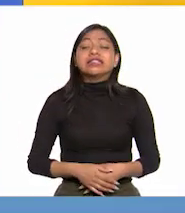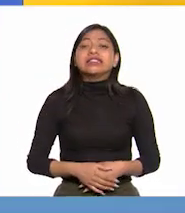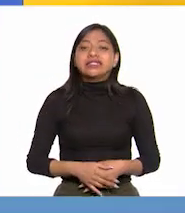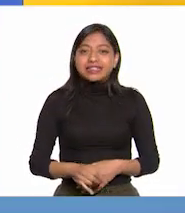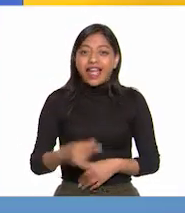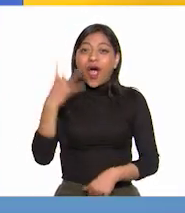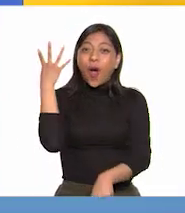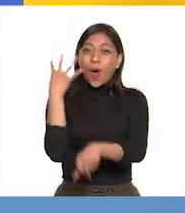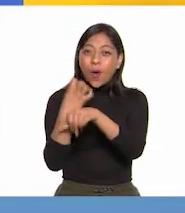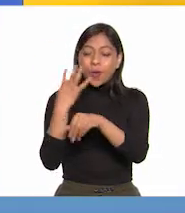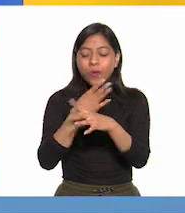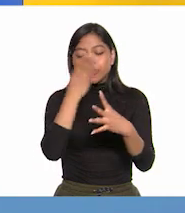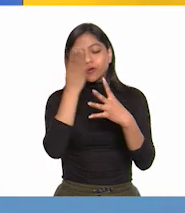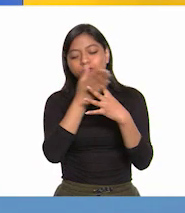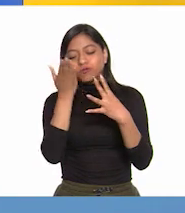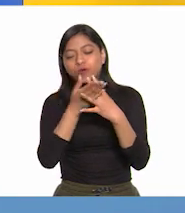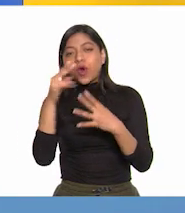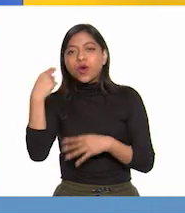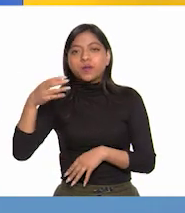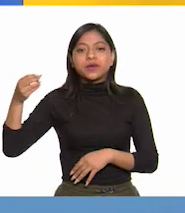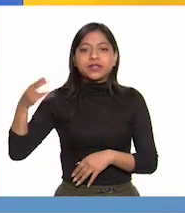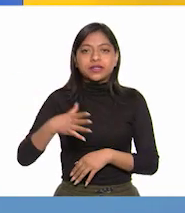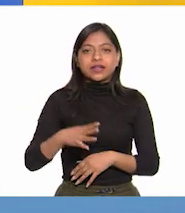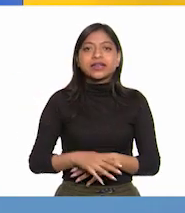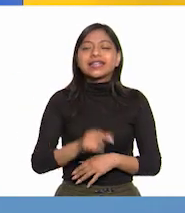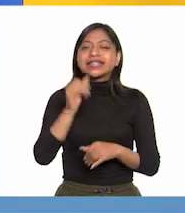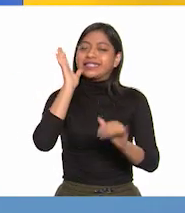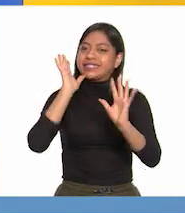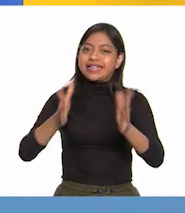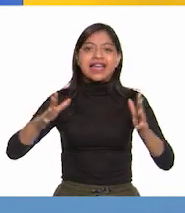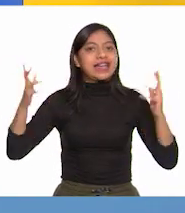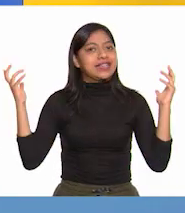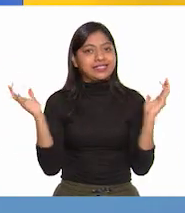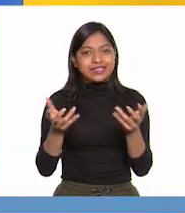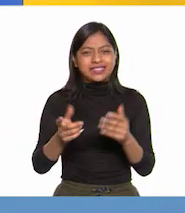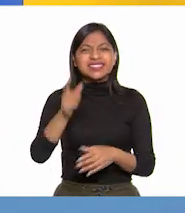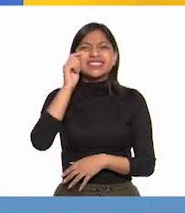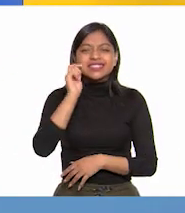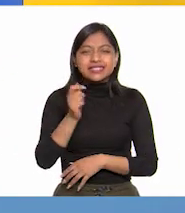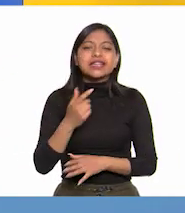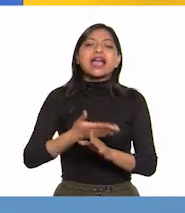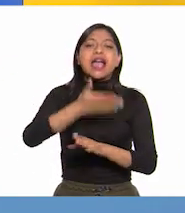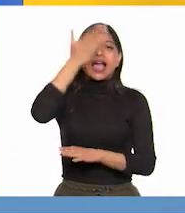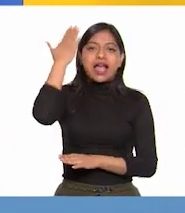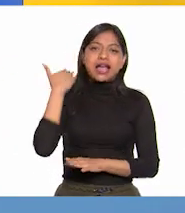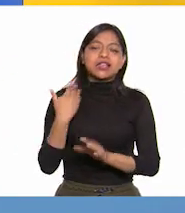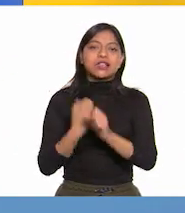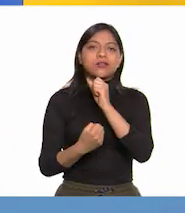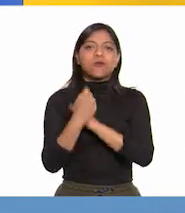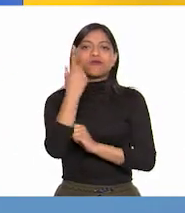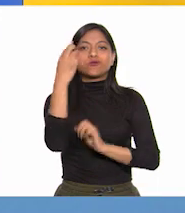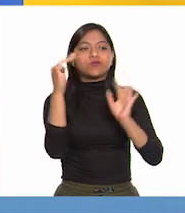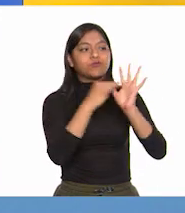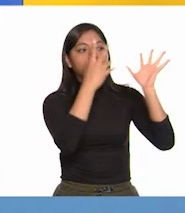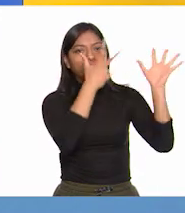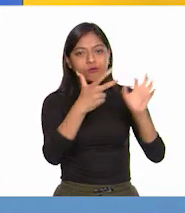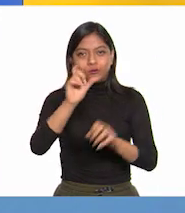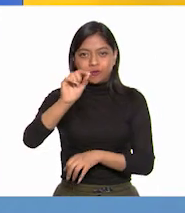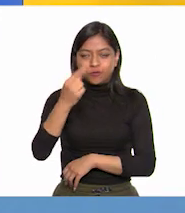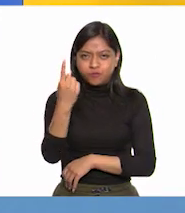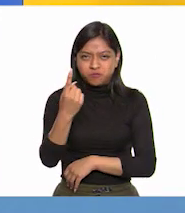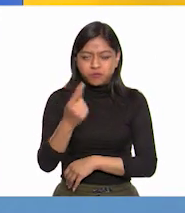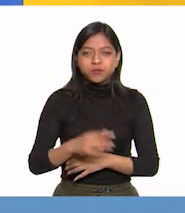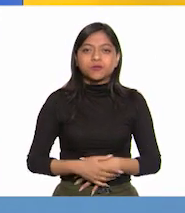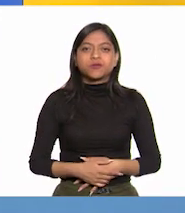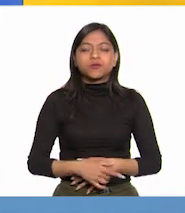una cuarta etapa conocida como la consumación, precisamente en 1821. Pondremos